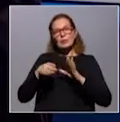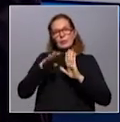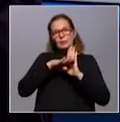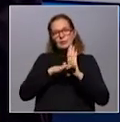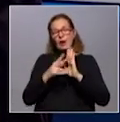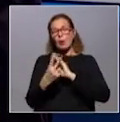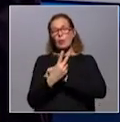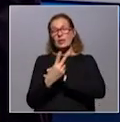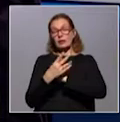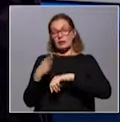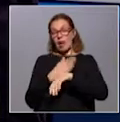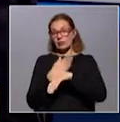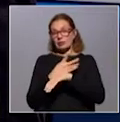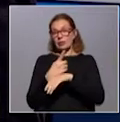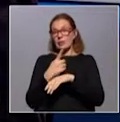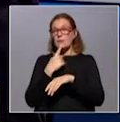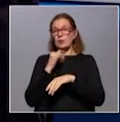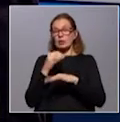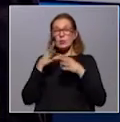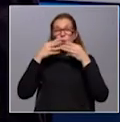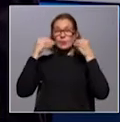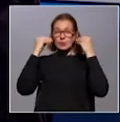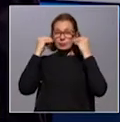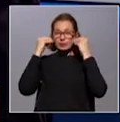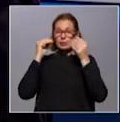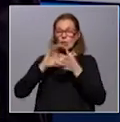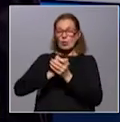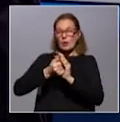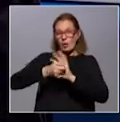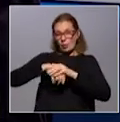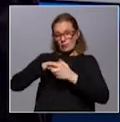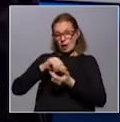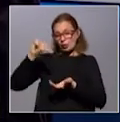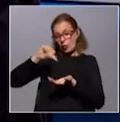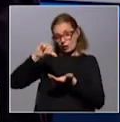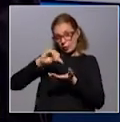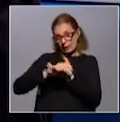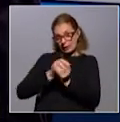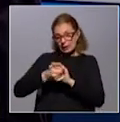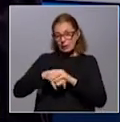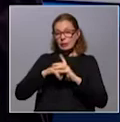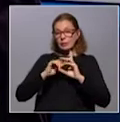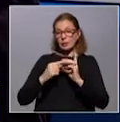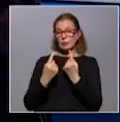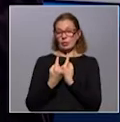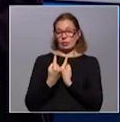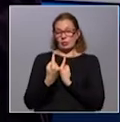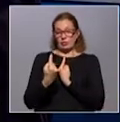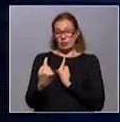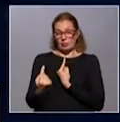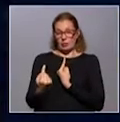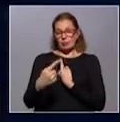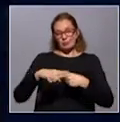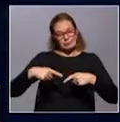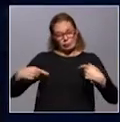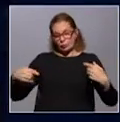preventivas, ¿no? Como es el uso del barbijo, el lavado de manos, el uso del alcohol gel, el distanciamiento físico, etc.